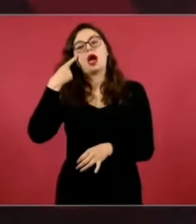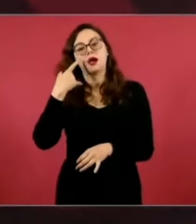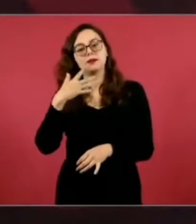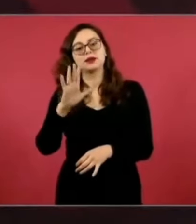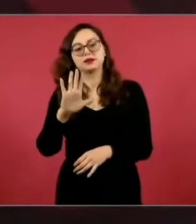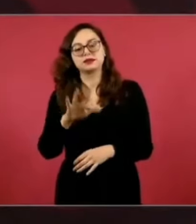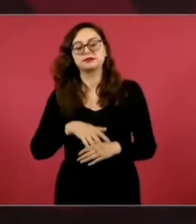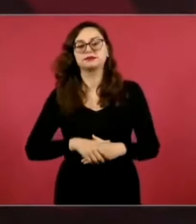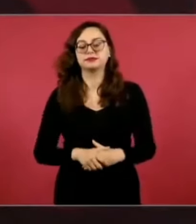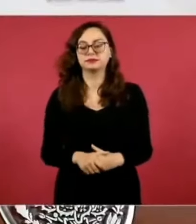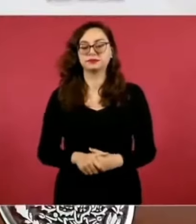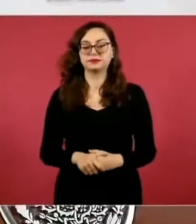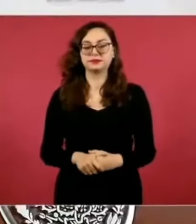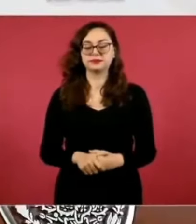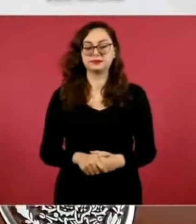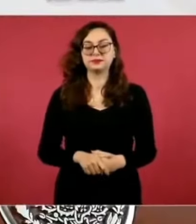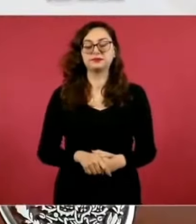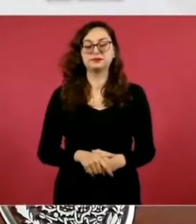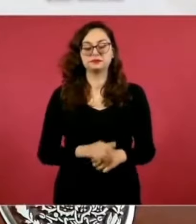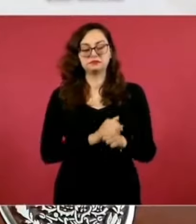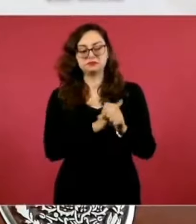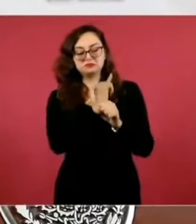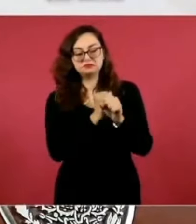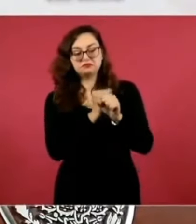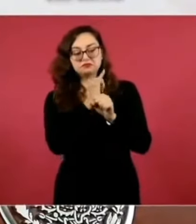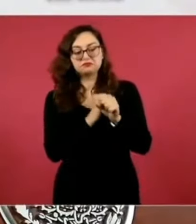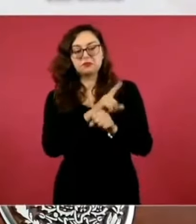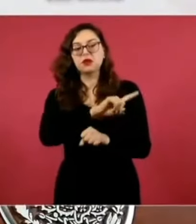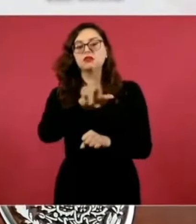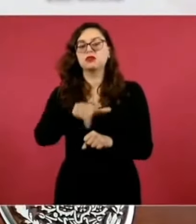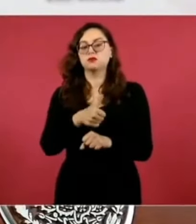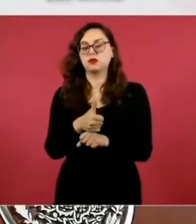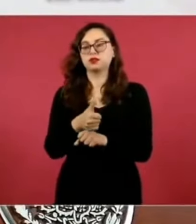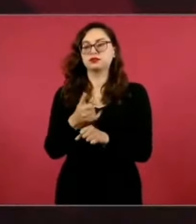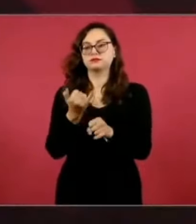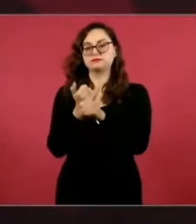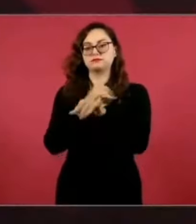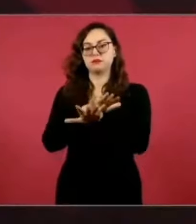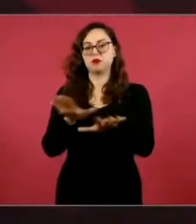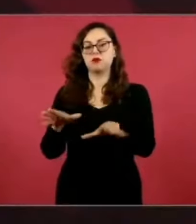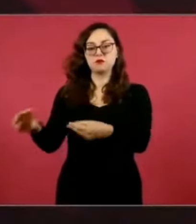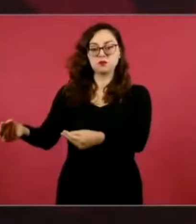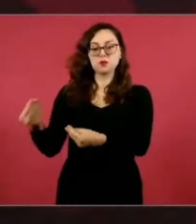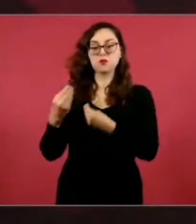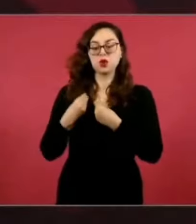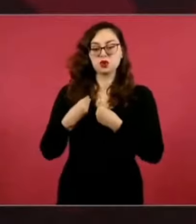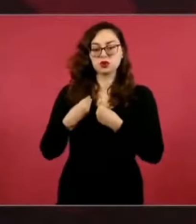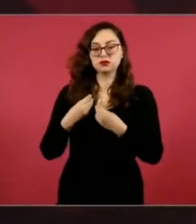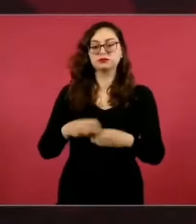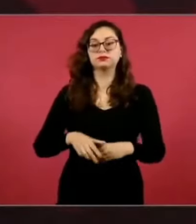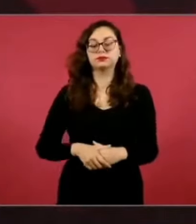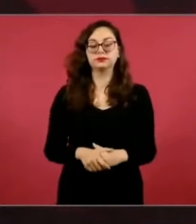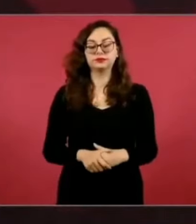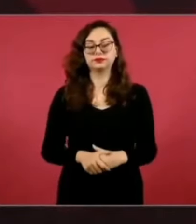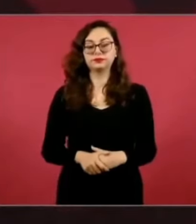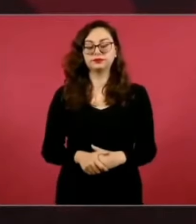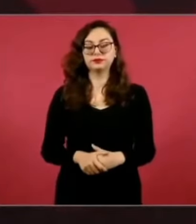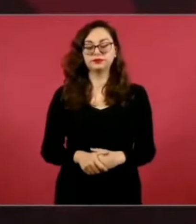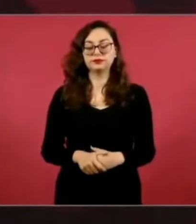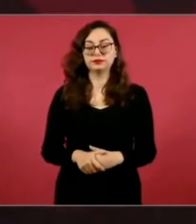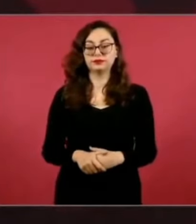y que se nos presente un informe. Y como lo